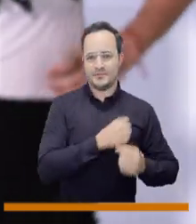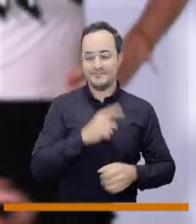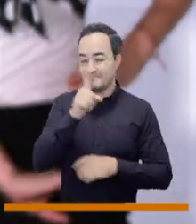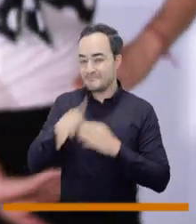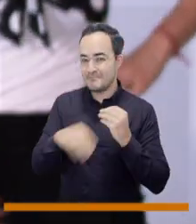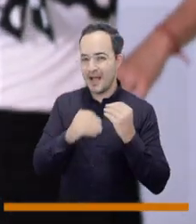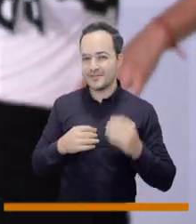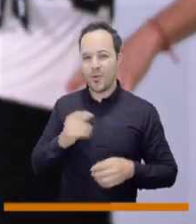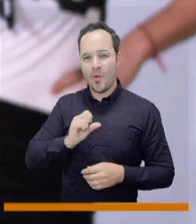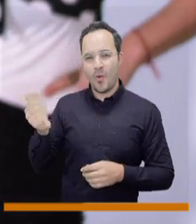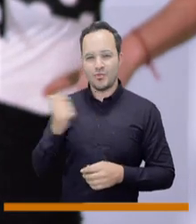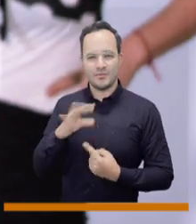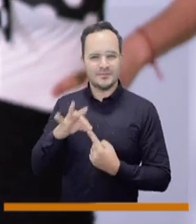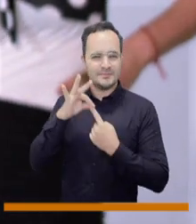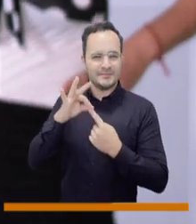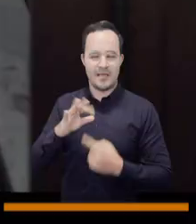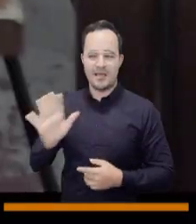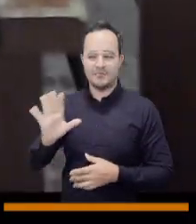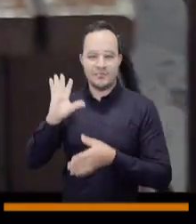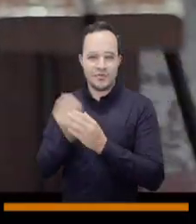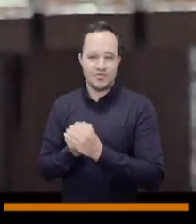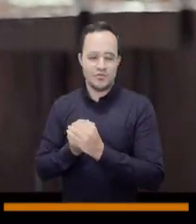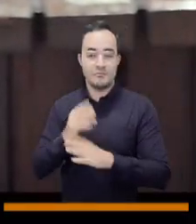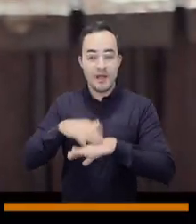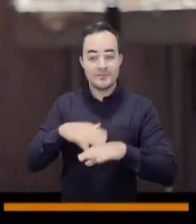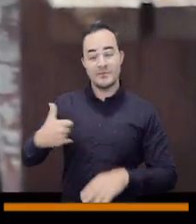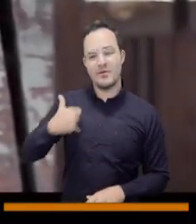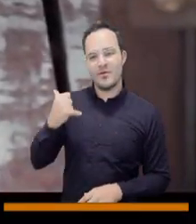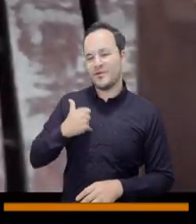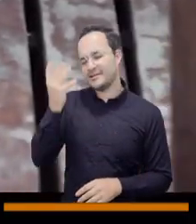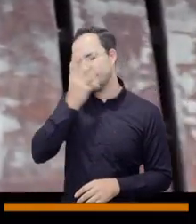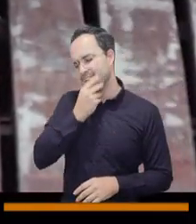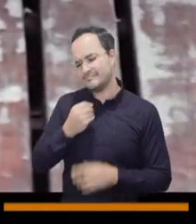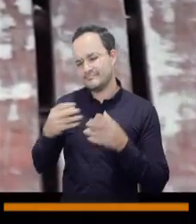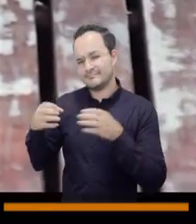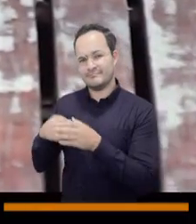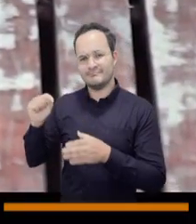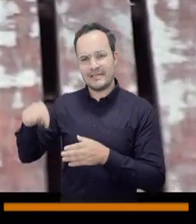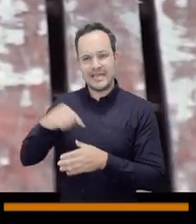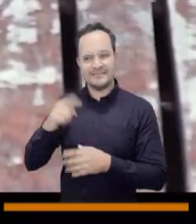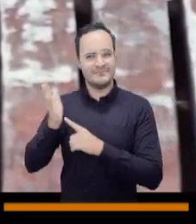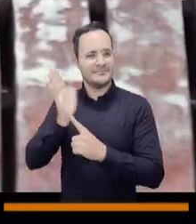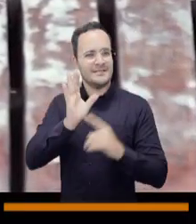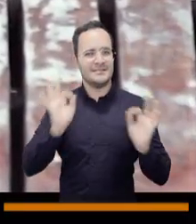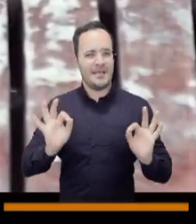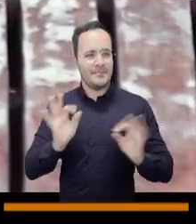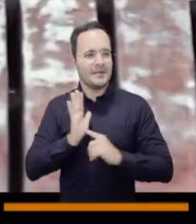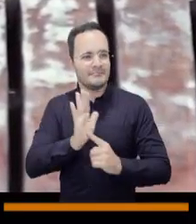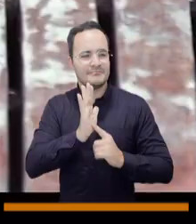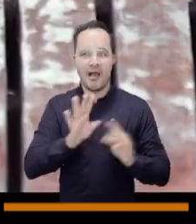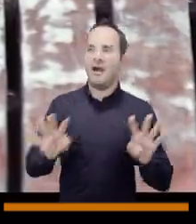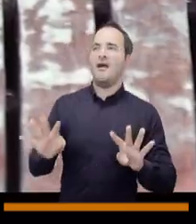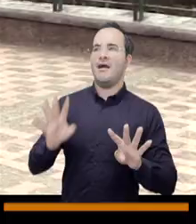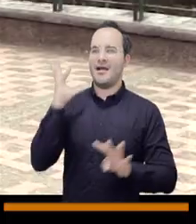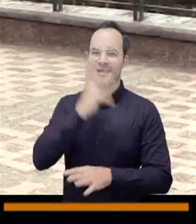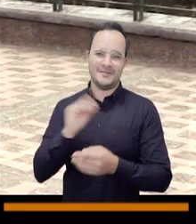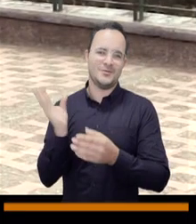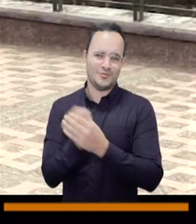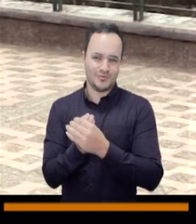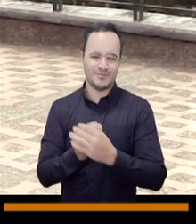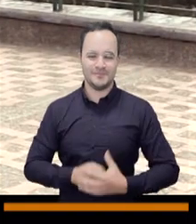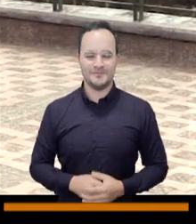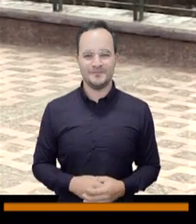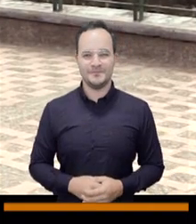bonito en la parte inclusiva, porque también tenemos un grupo siempre en el Festival de Inclusión, unos jóvenes muy bellos que nos